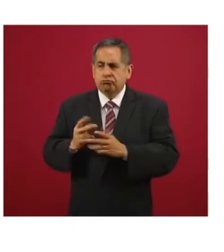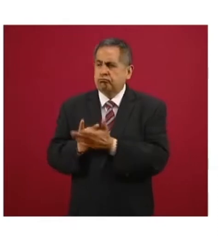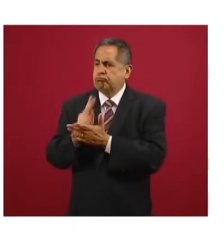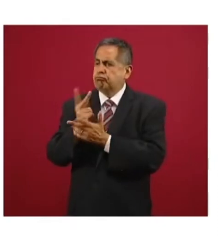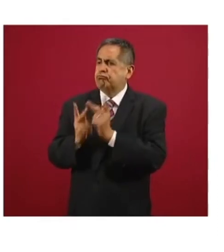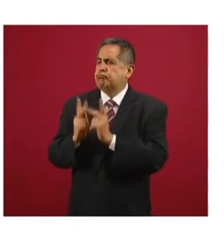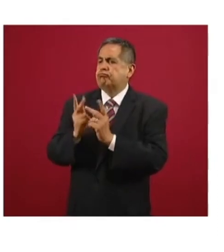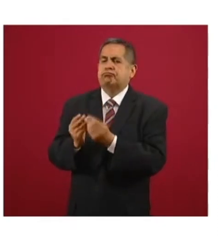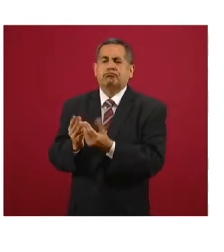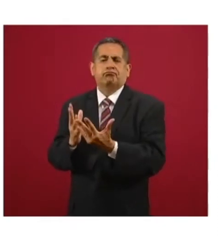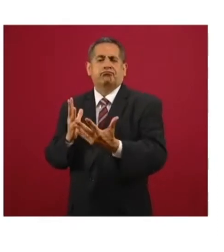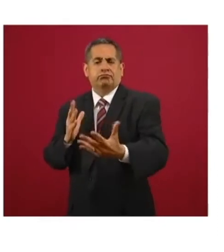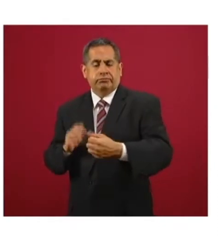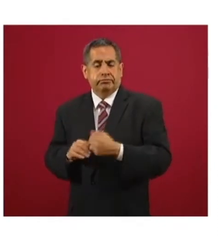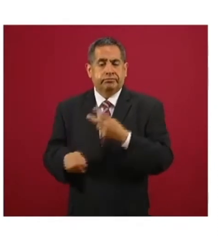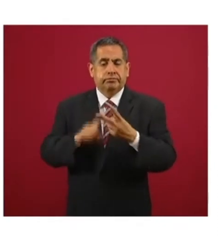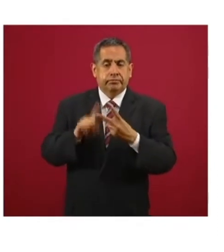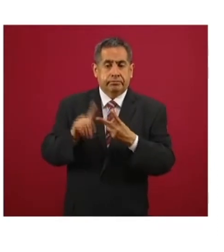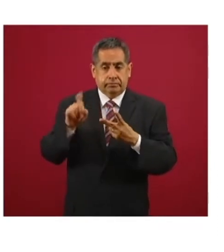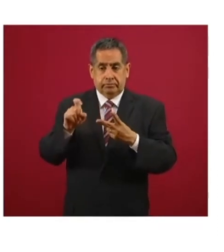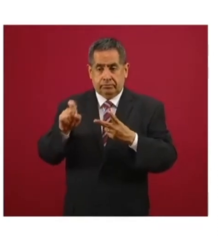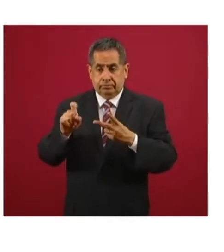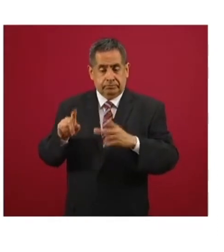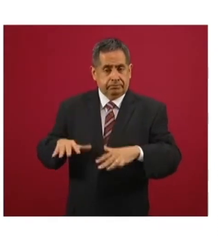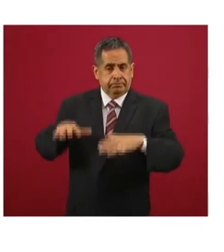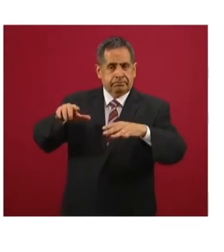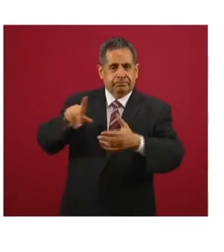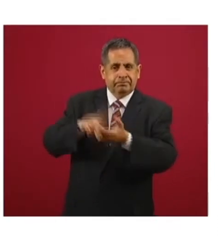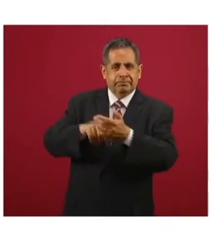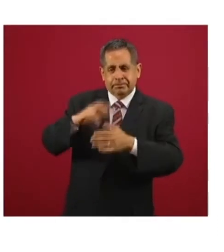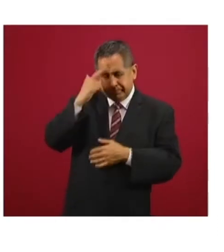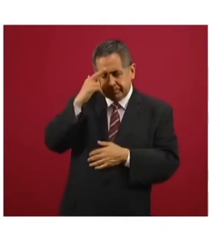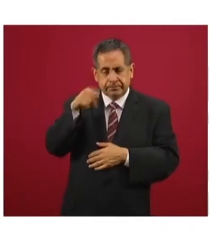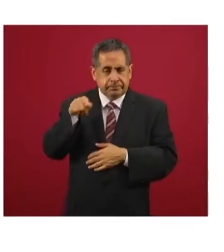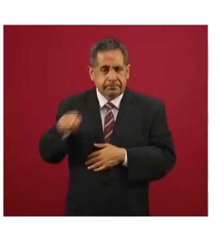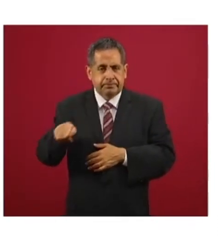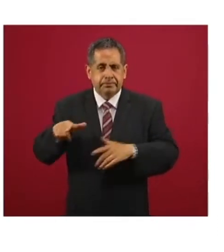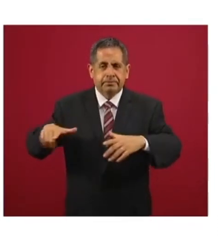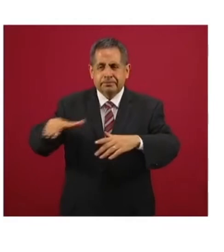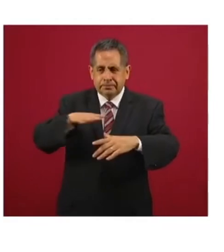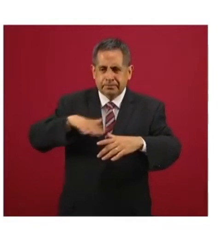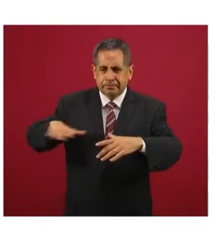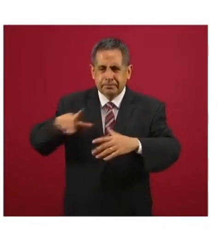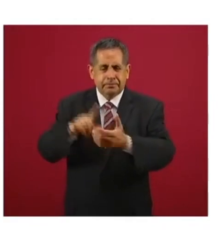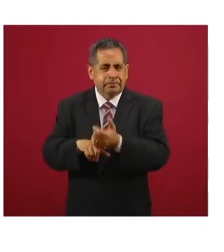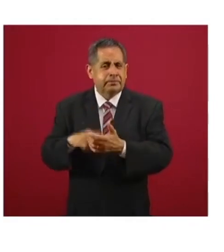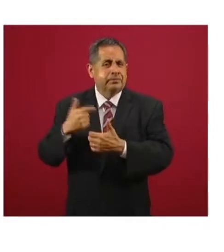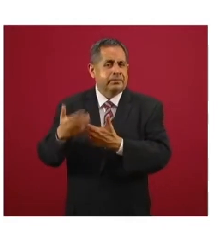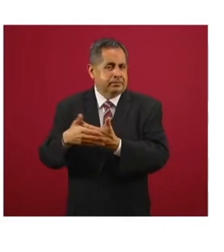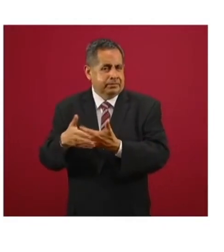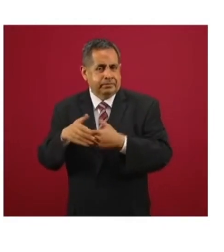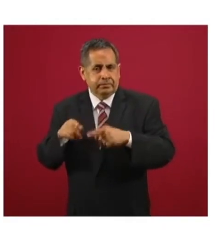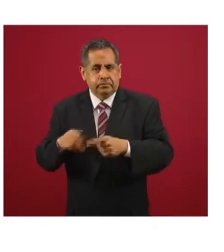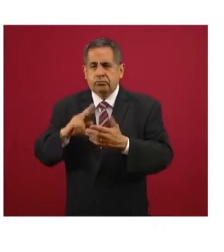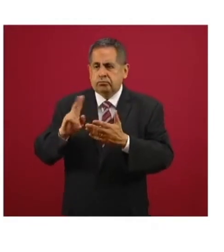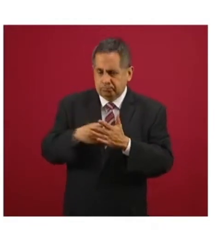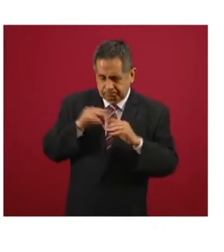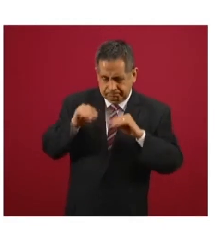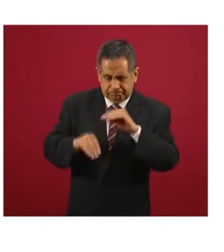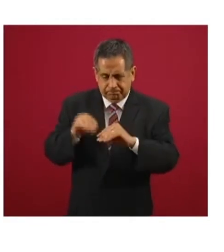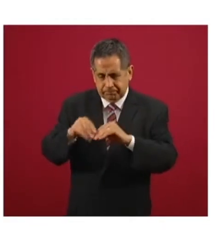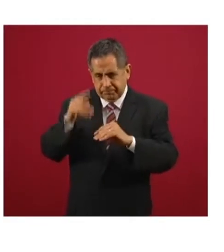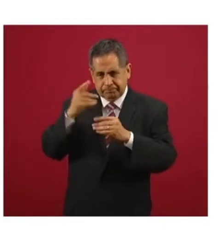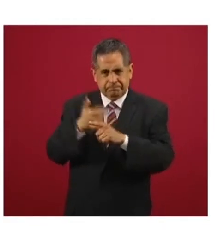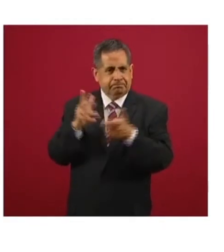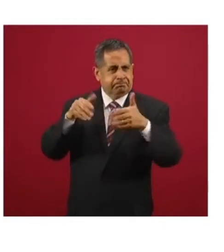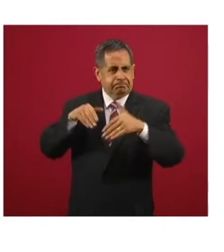La segunda son los cuerpos de agua, lo que se refiere a cuerpos de agua, primero a lagunas y humedales que van a recuperarse para dar